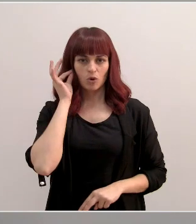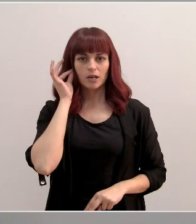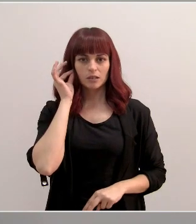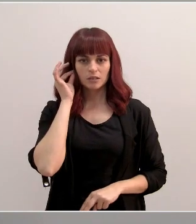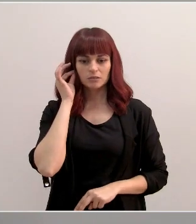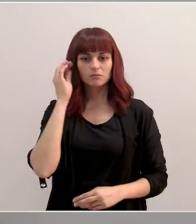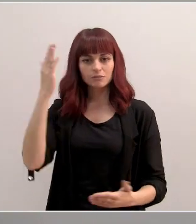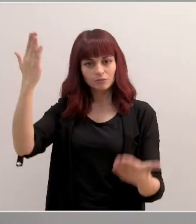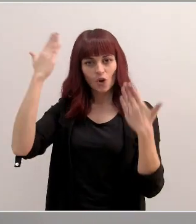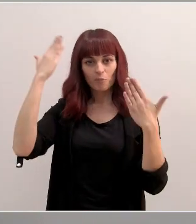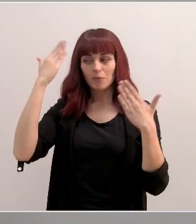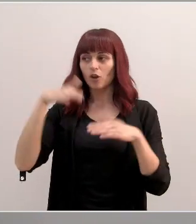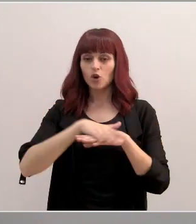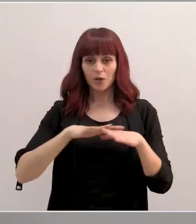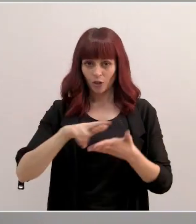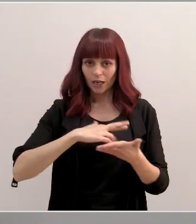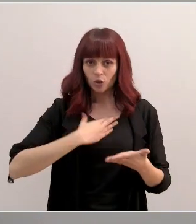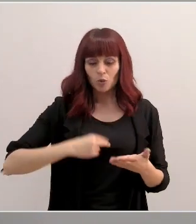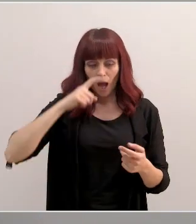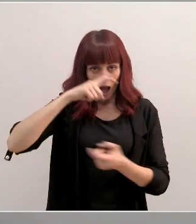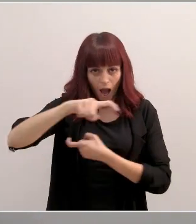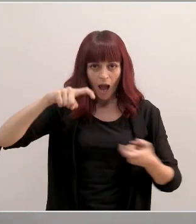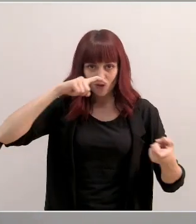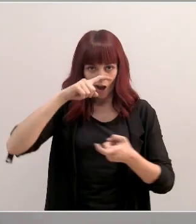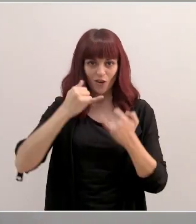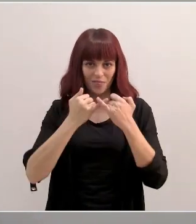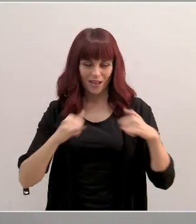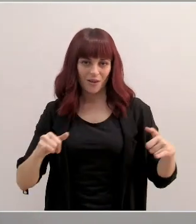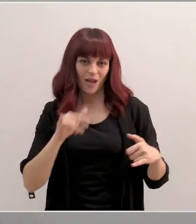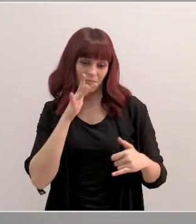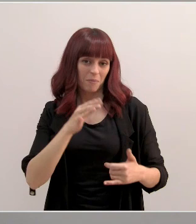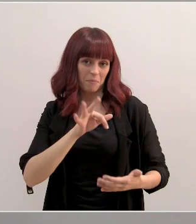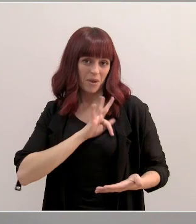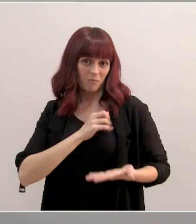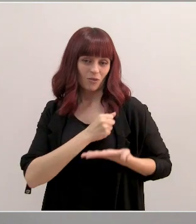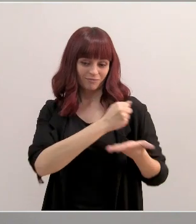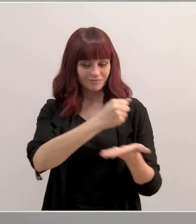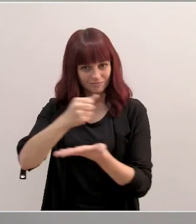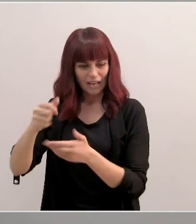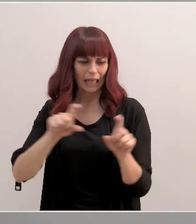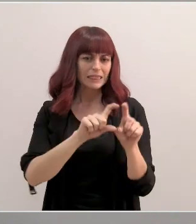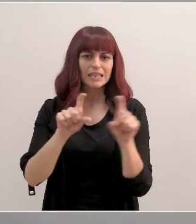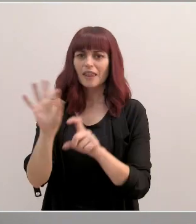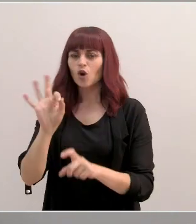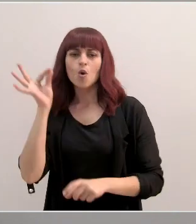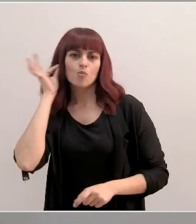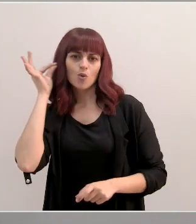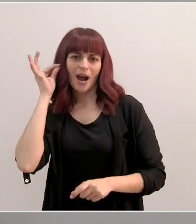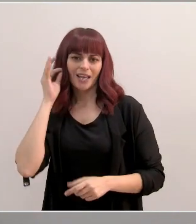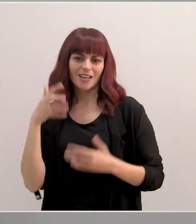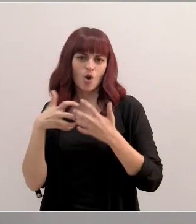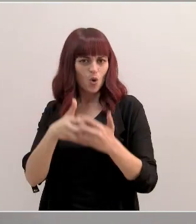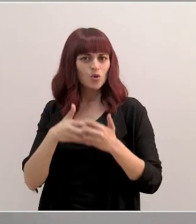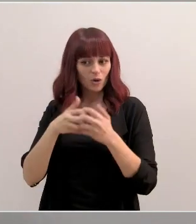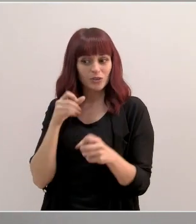una conmemoración que el Gobierno regional celebra cada año con la entrega de galardones a entidades y mujeres que contribuyen y luchan con su